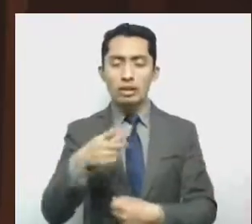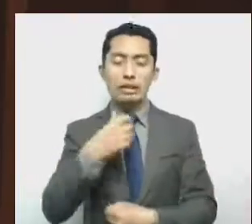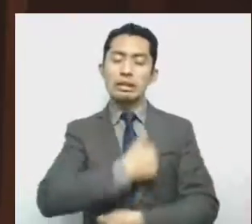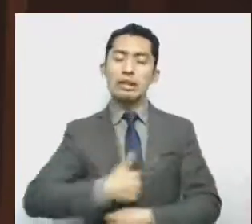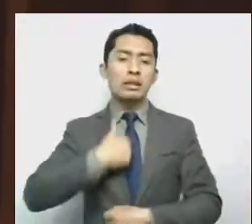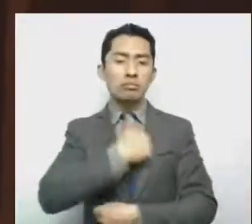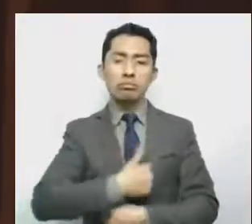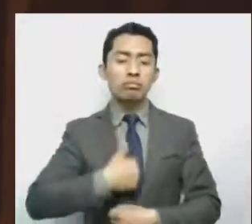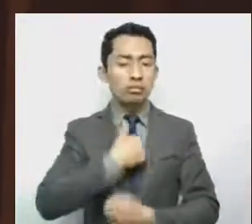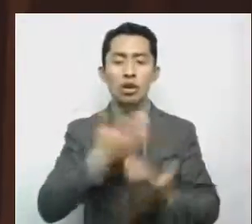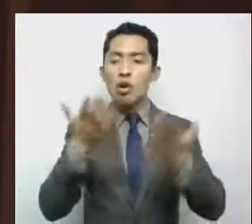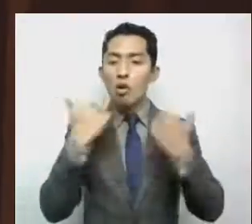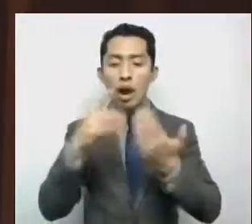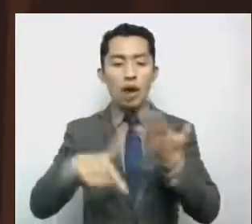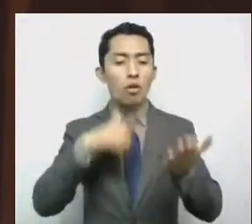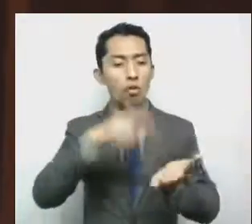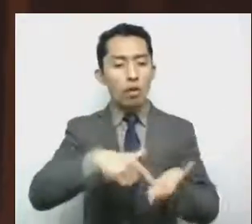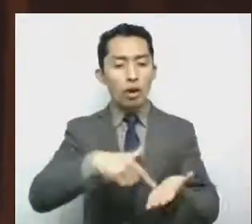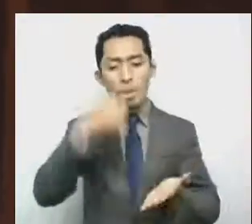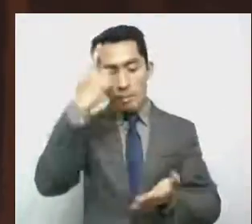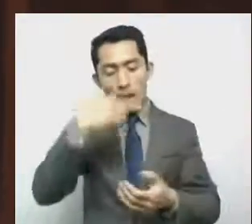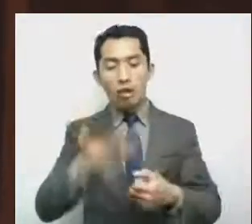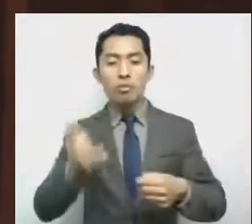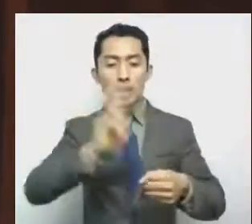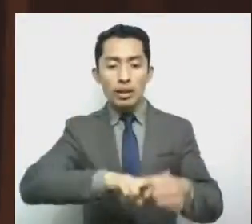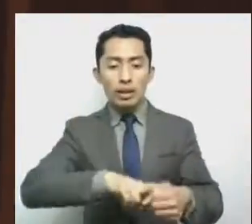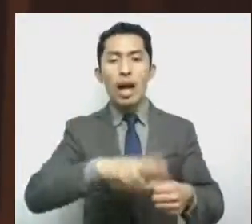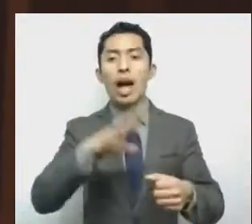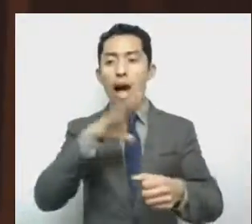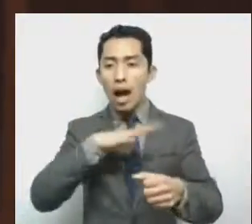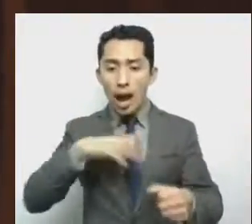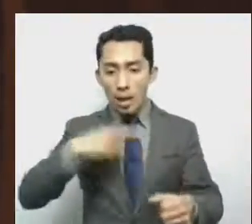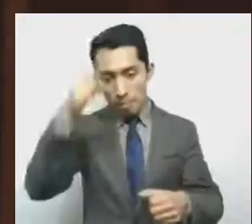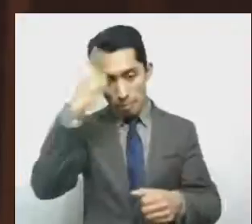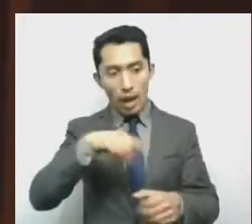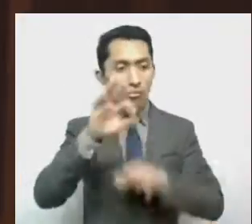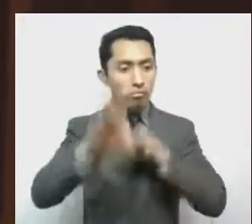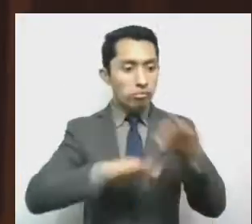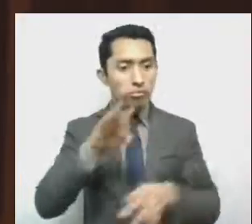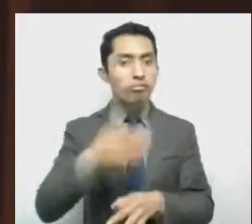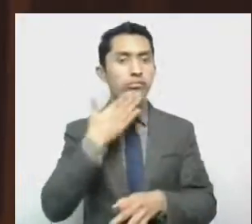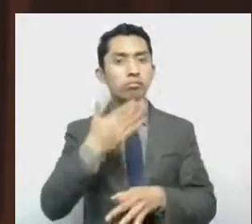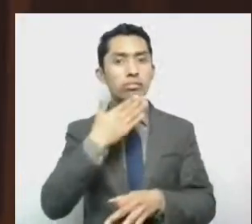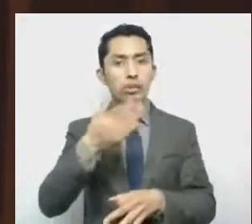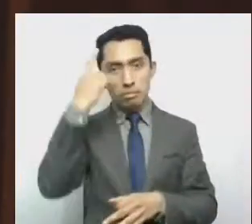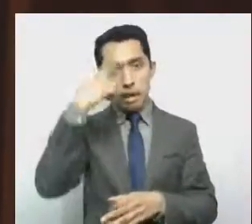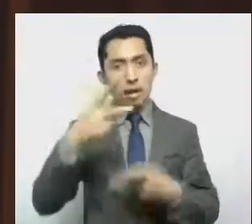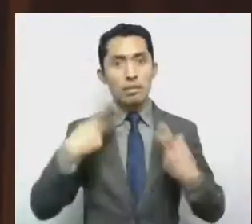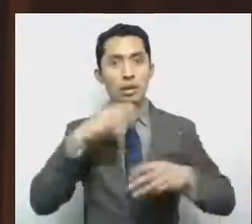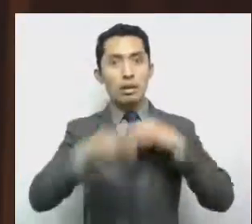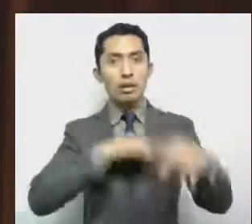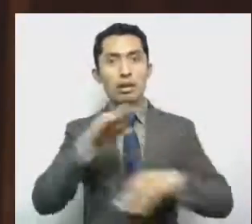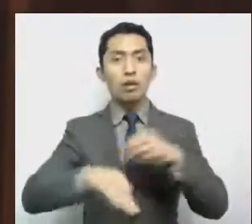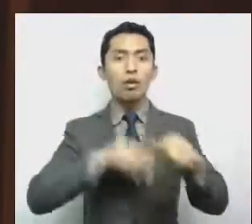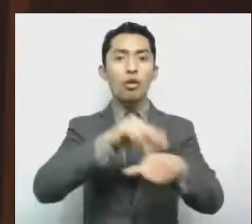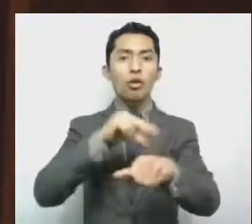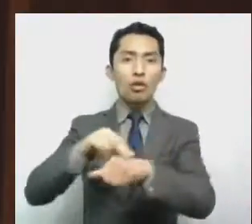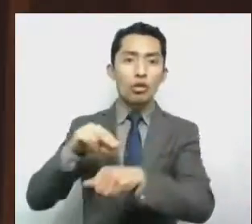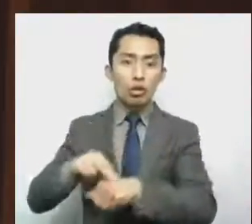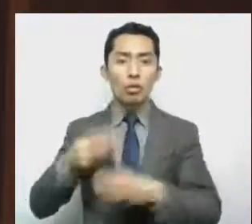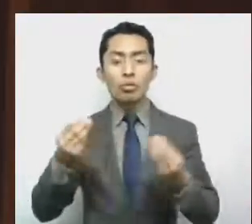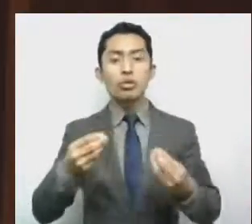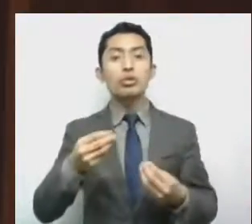infraestructura hospitalaria necesaria, ni el equipo médico y personal suficiente para dar